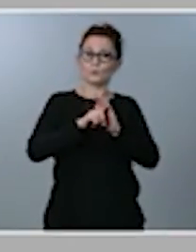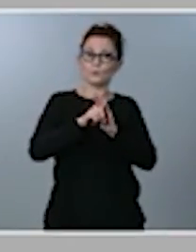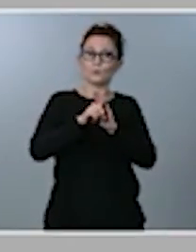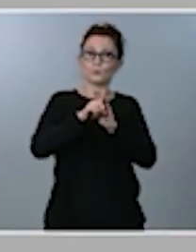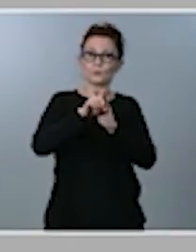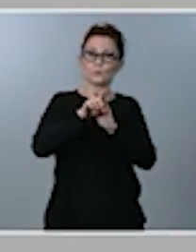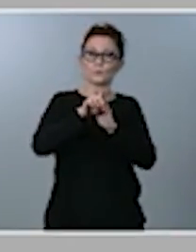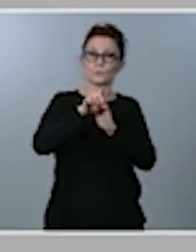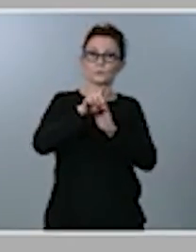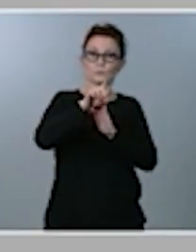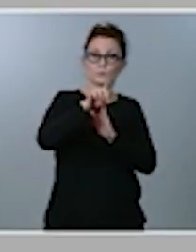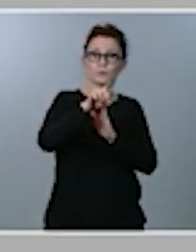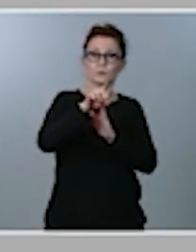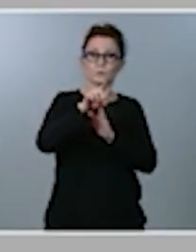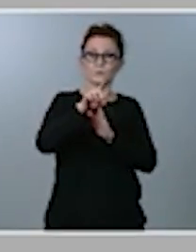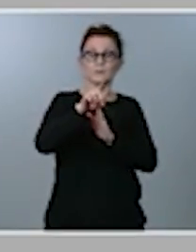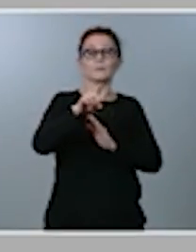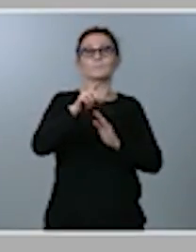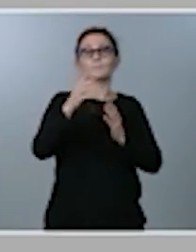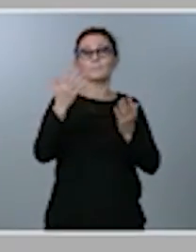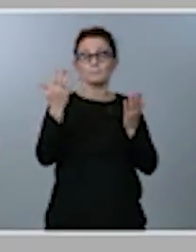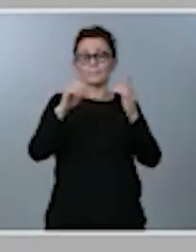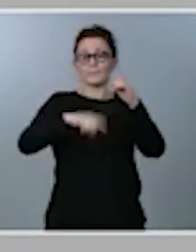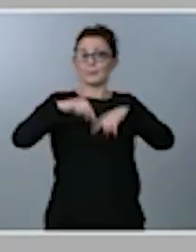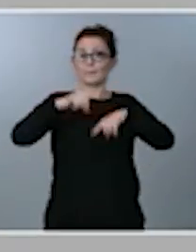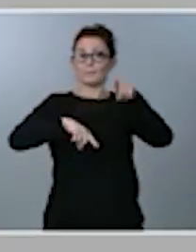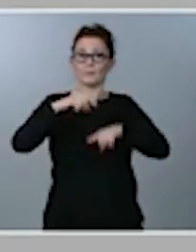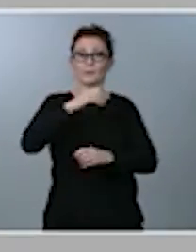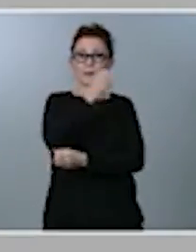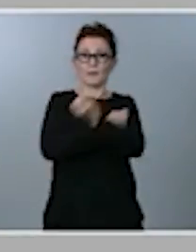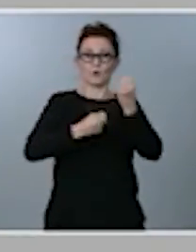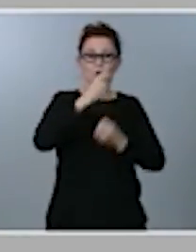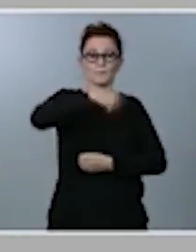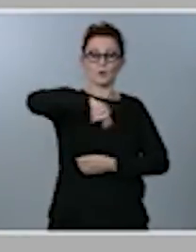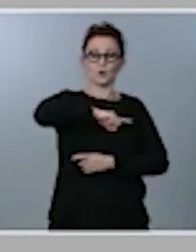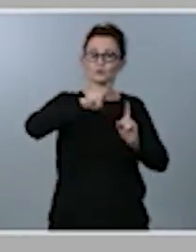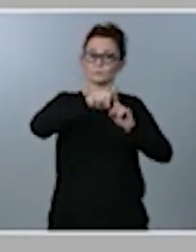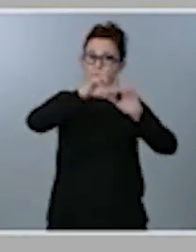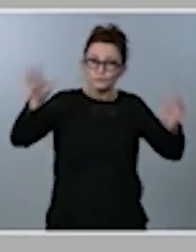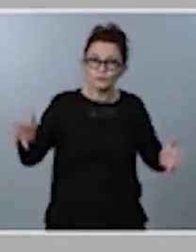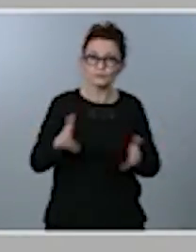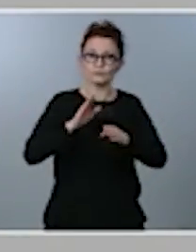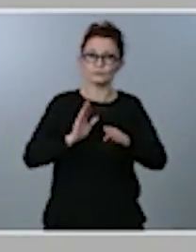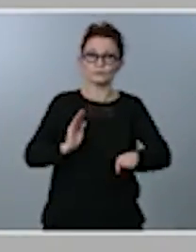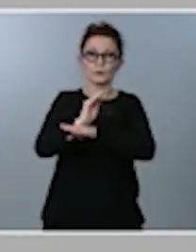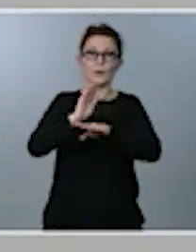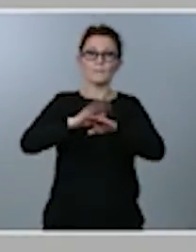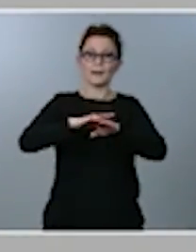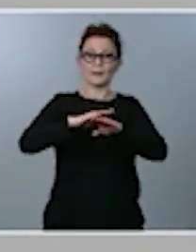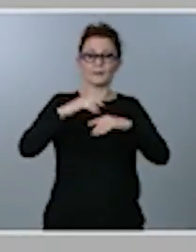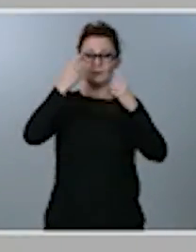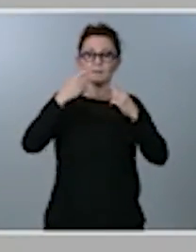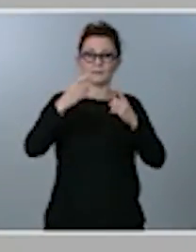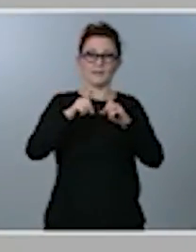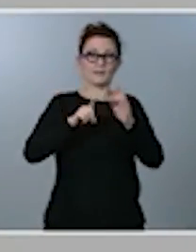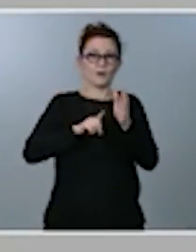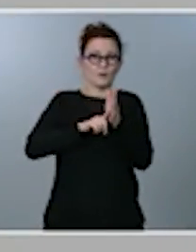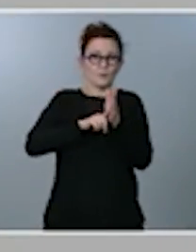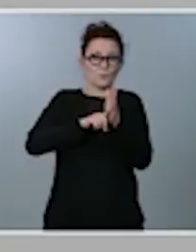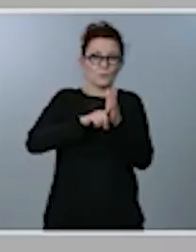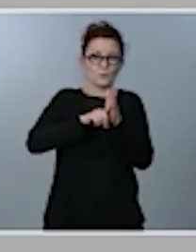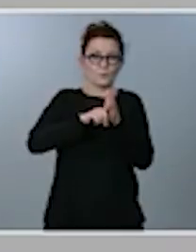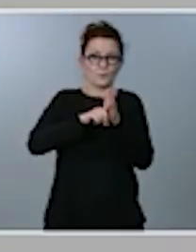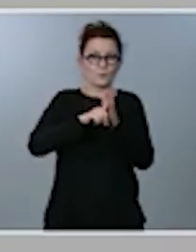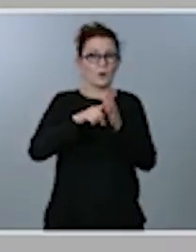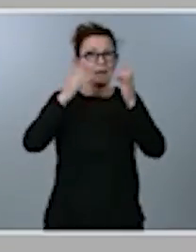en que seamos capaces de estimular esta economía, de acortar los tiempos para recuperar la senda de crecimiento que traíamos antes